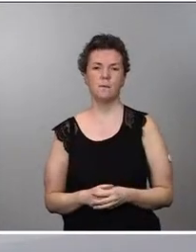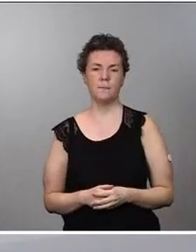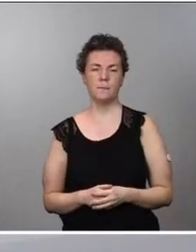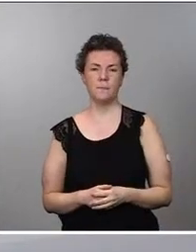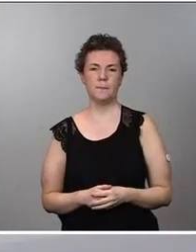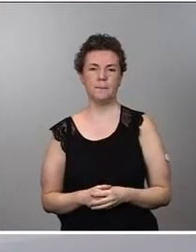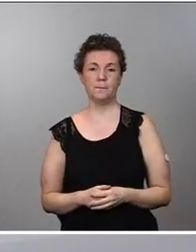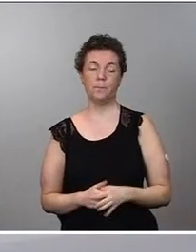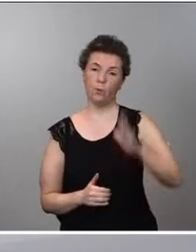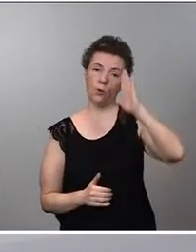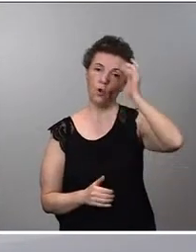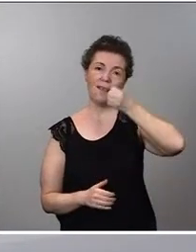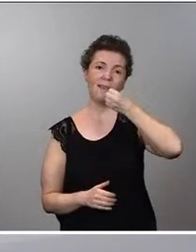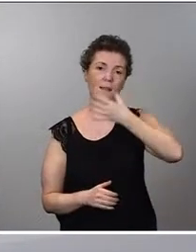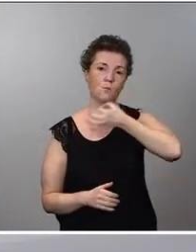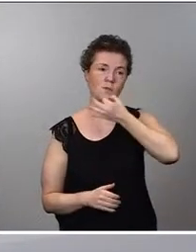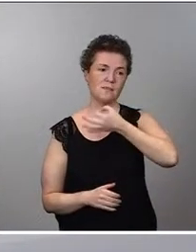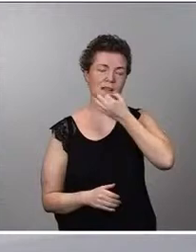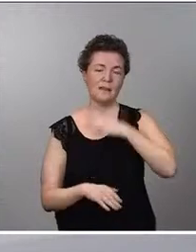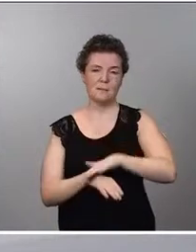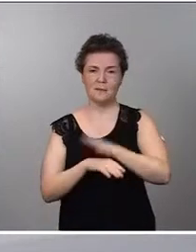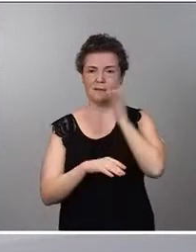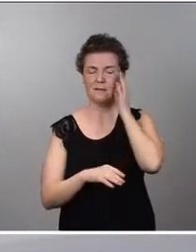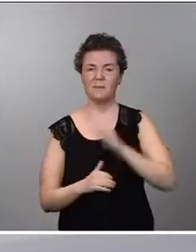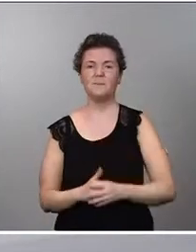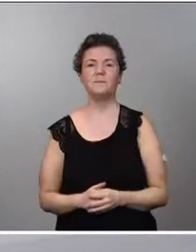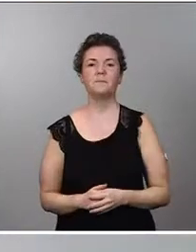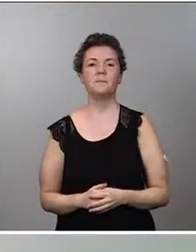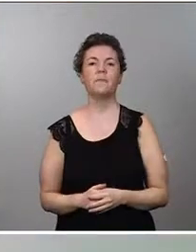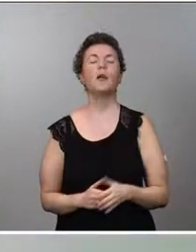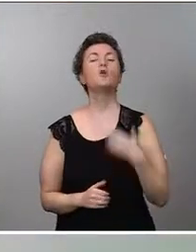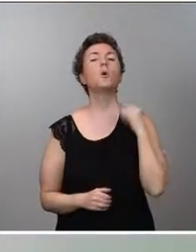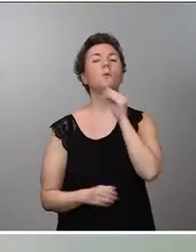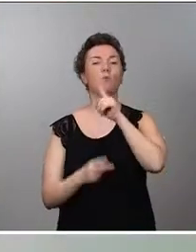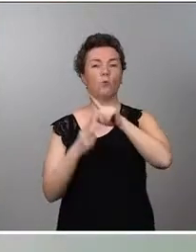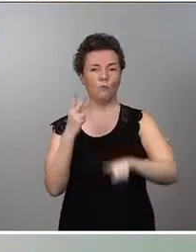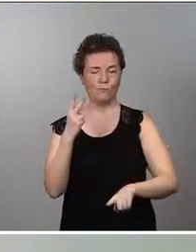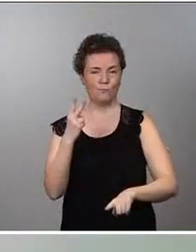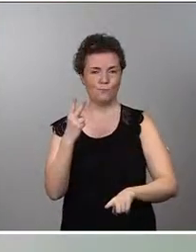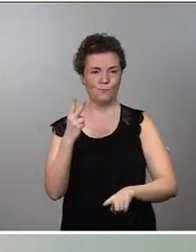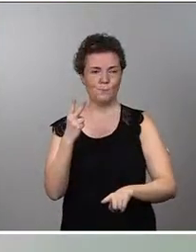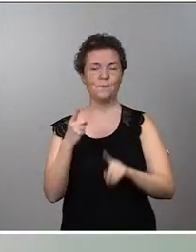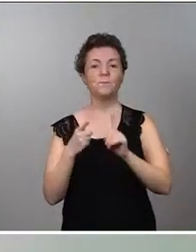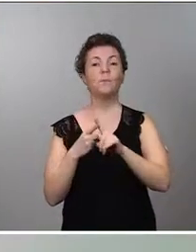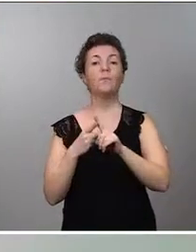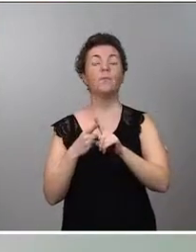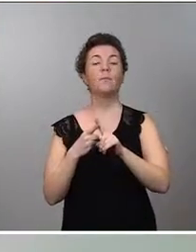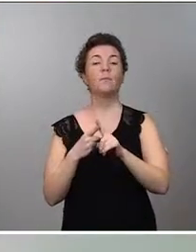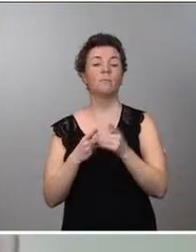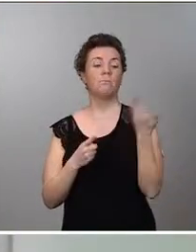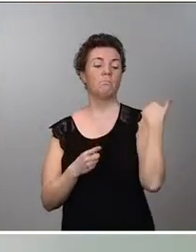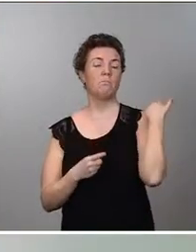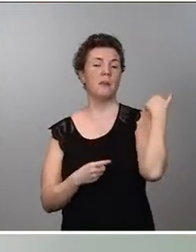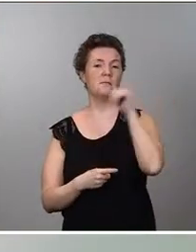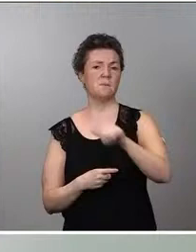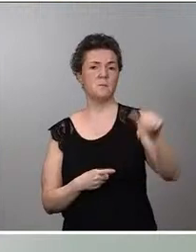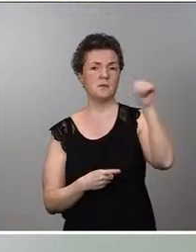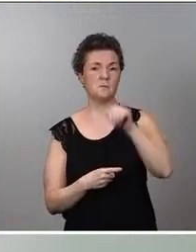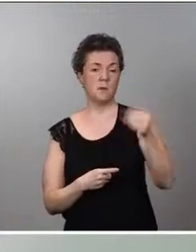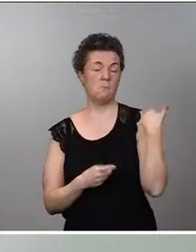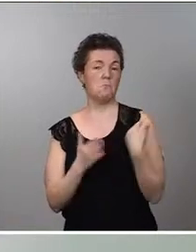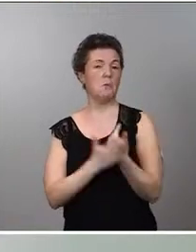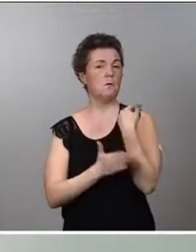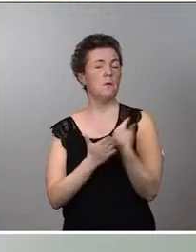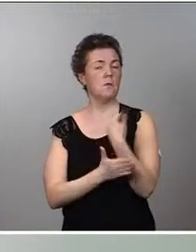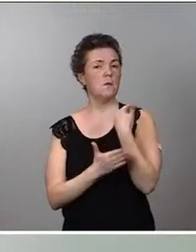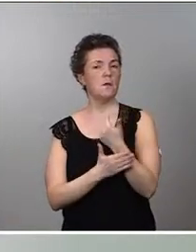Hola, ¿qué tal? Buenas tardes, ministra. Yo tenía dos preguntas. En las últimas semanas, sobre todo en los últimos días, se ha podido